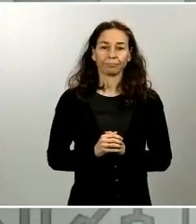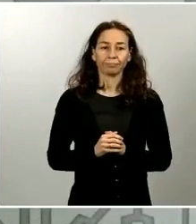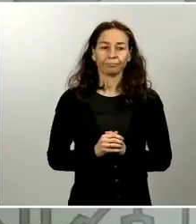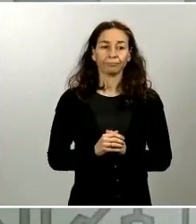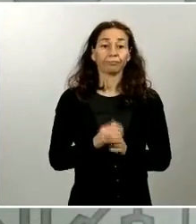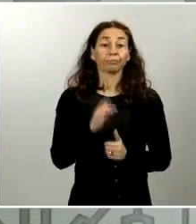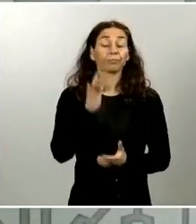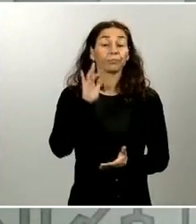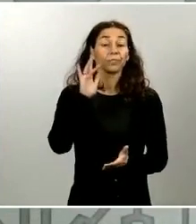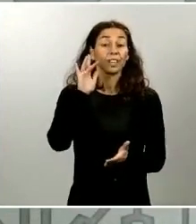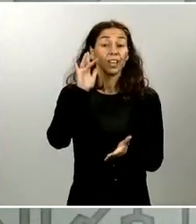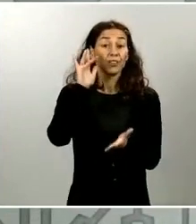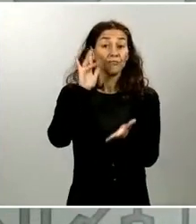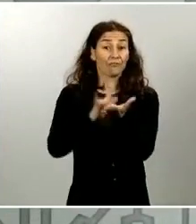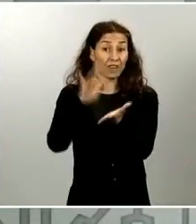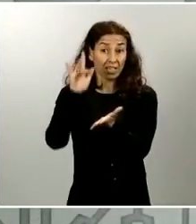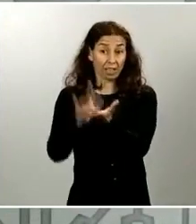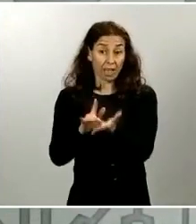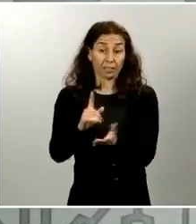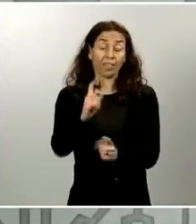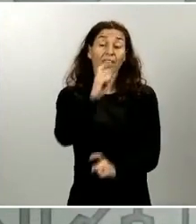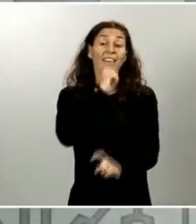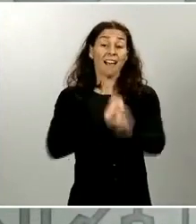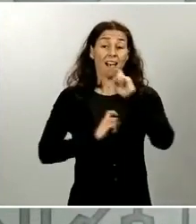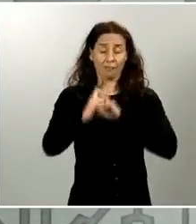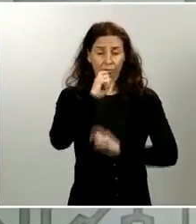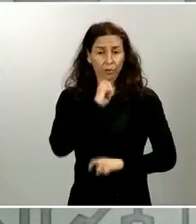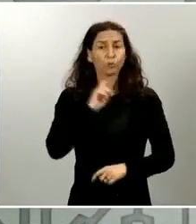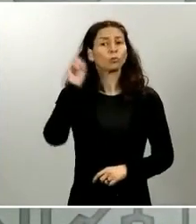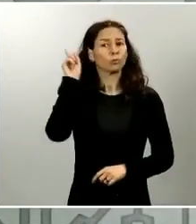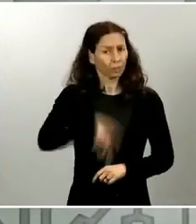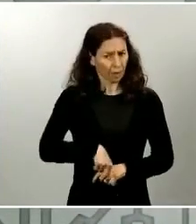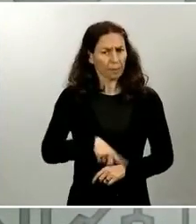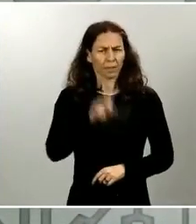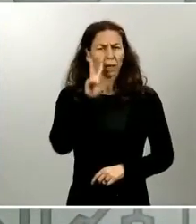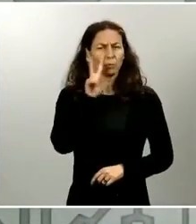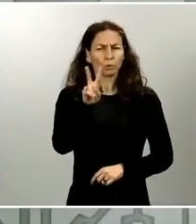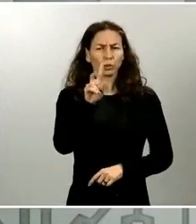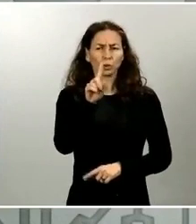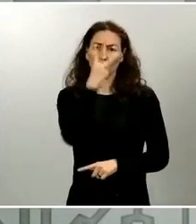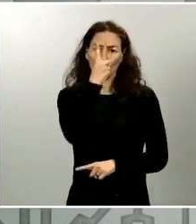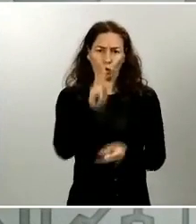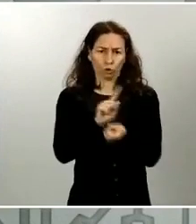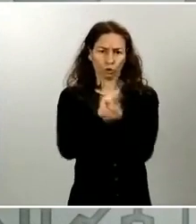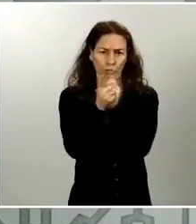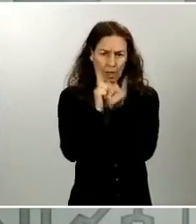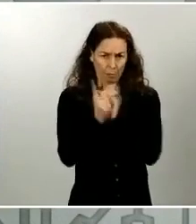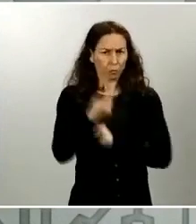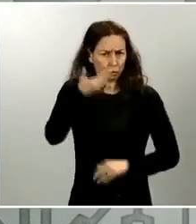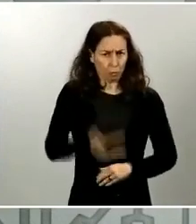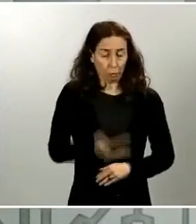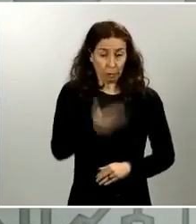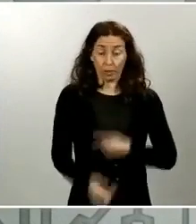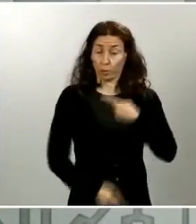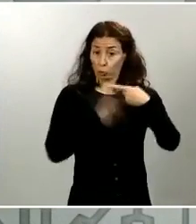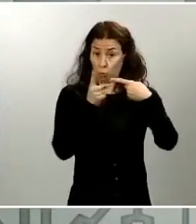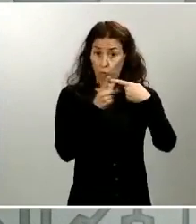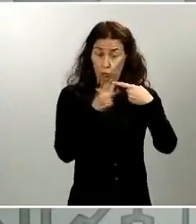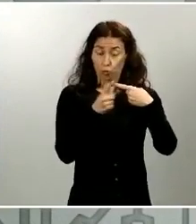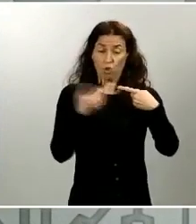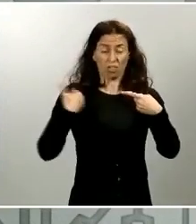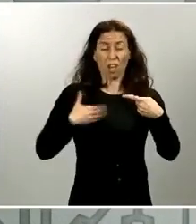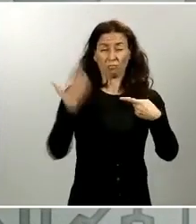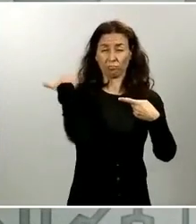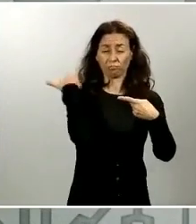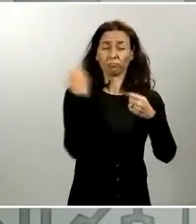notificación, decir también que hemos observado ya dos cambios en la tendencia importantes. Uno, que yo creo que ya les comentamos, que